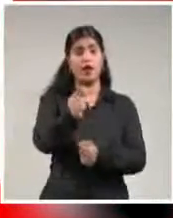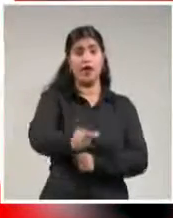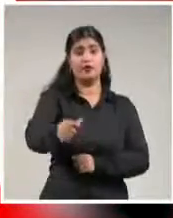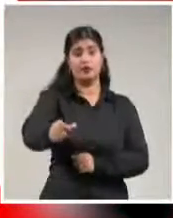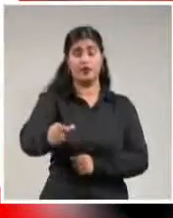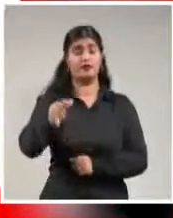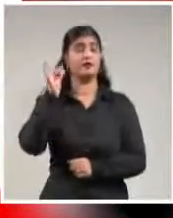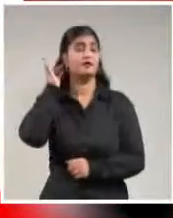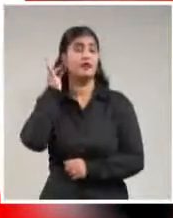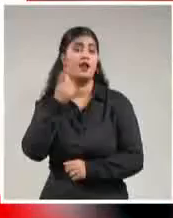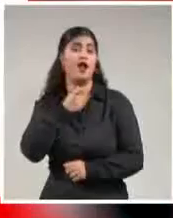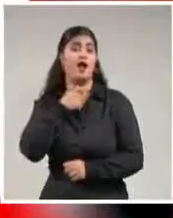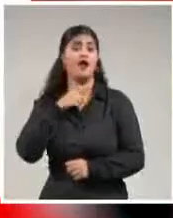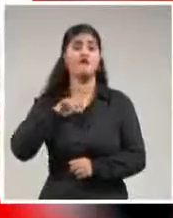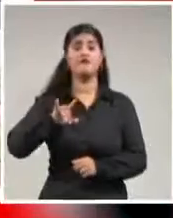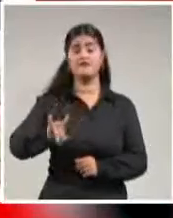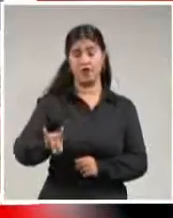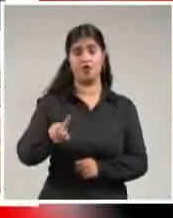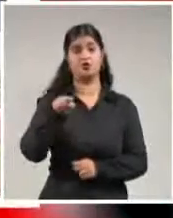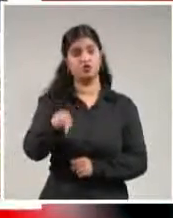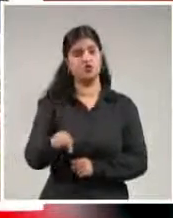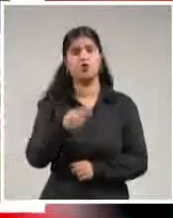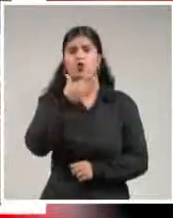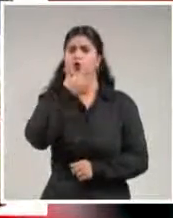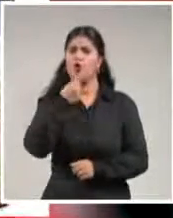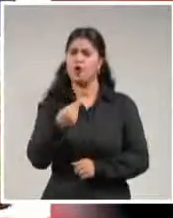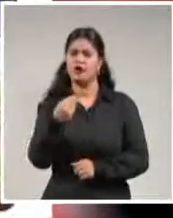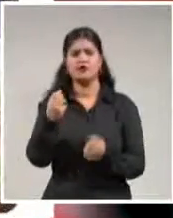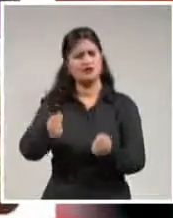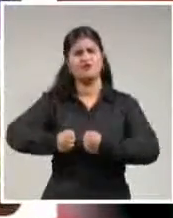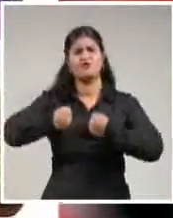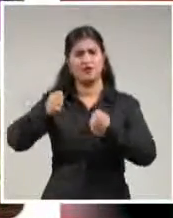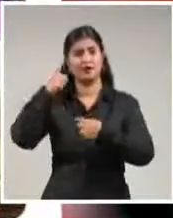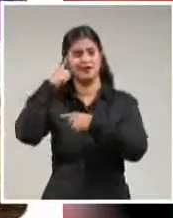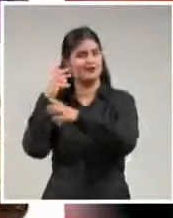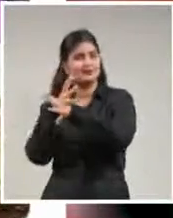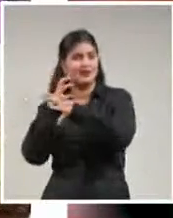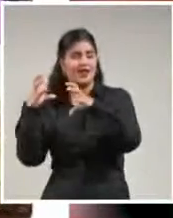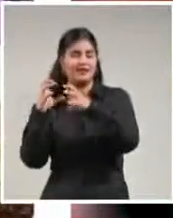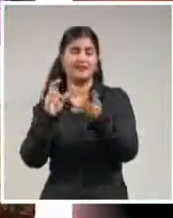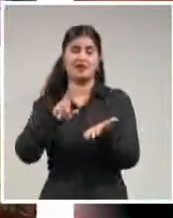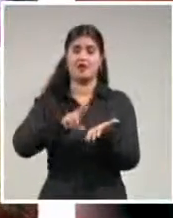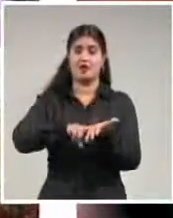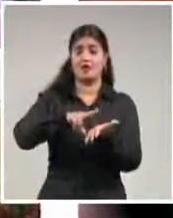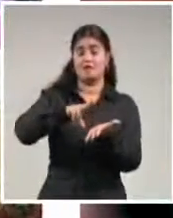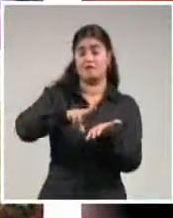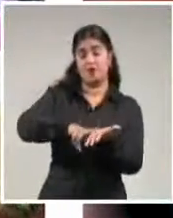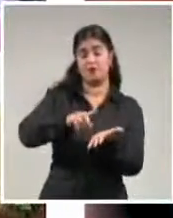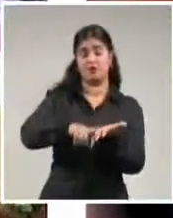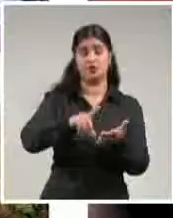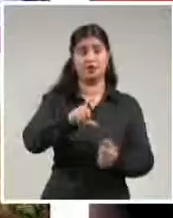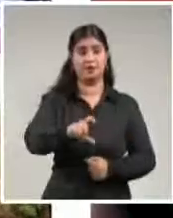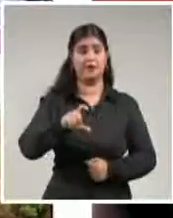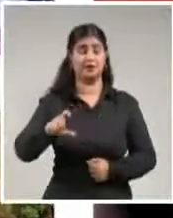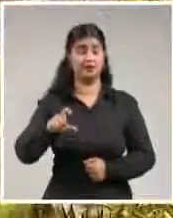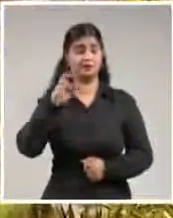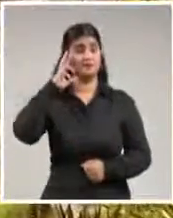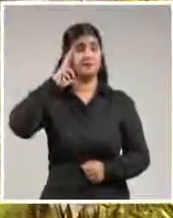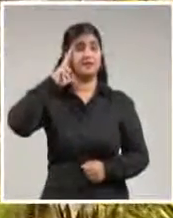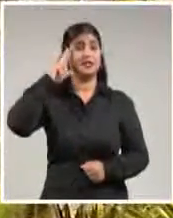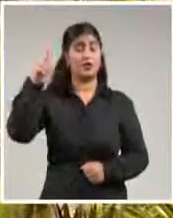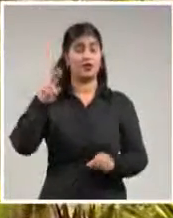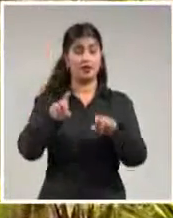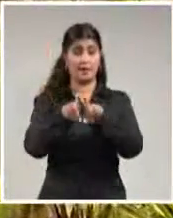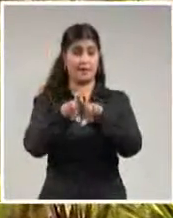herederos de Meya y José Antonio. El miembro del Buró Político y primer ministro, Manuel Marrero Cruz, recordó las palabras del líder